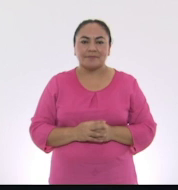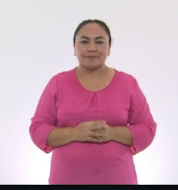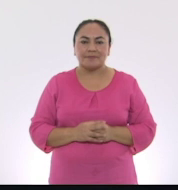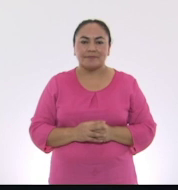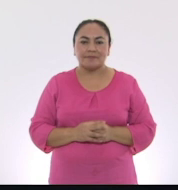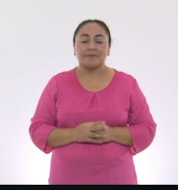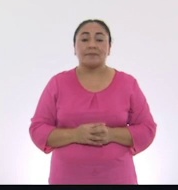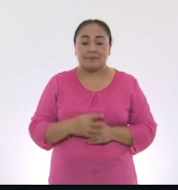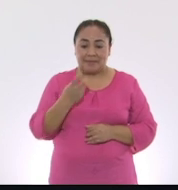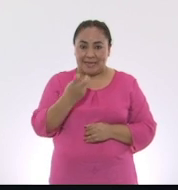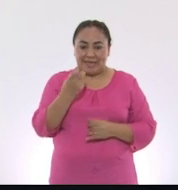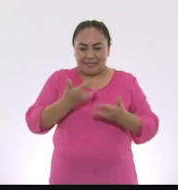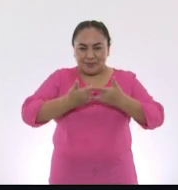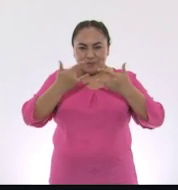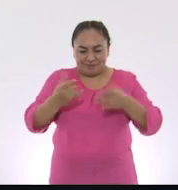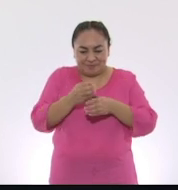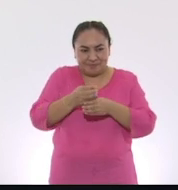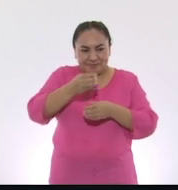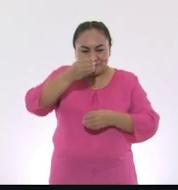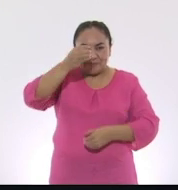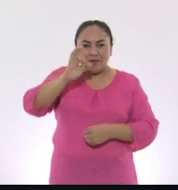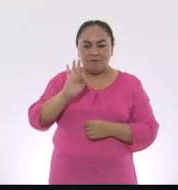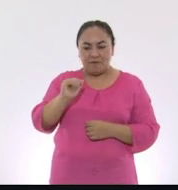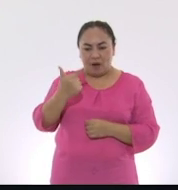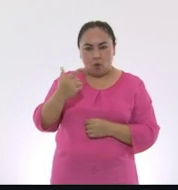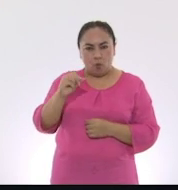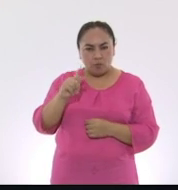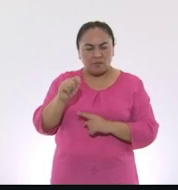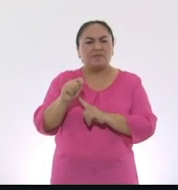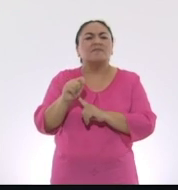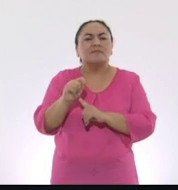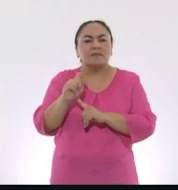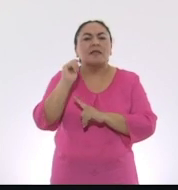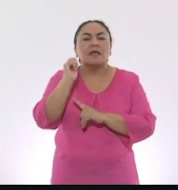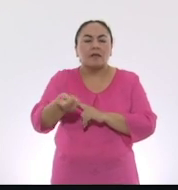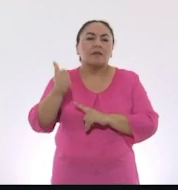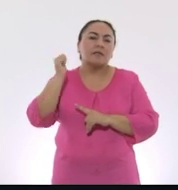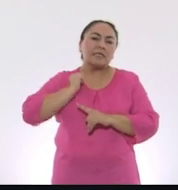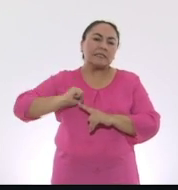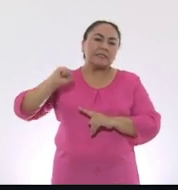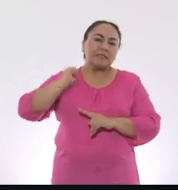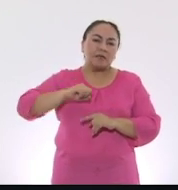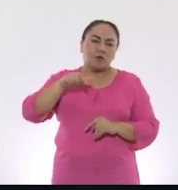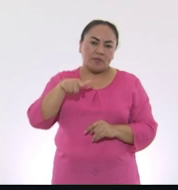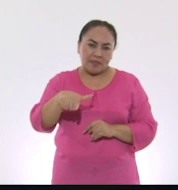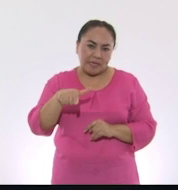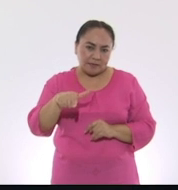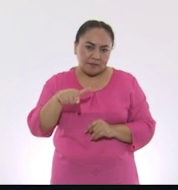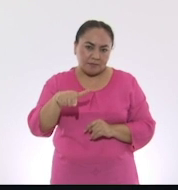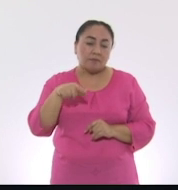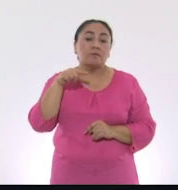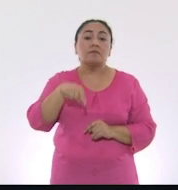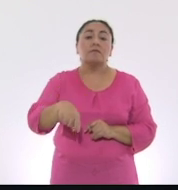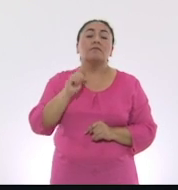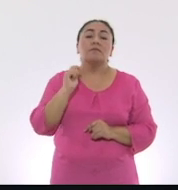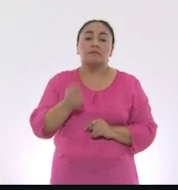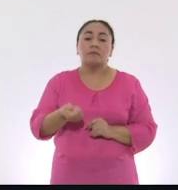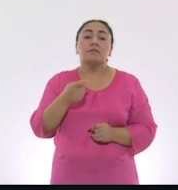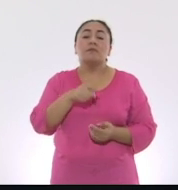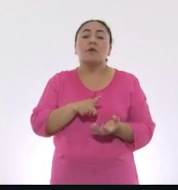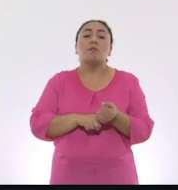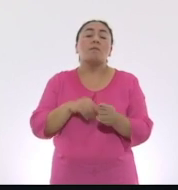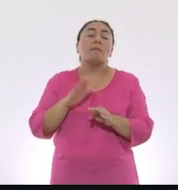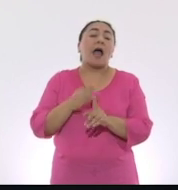Sobre la historia del Fagot, es un instrumento que tiene su origen en el siglo XVII. Proviene de un instrumento